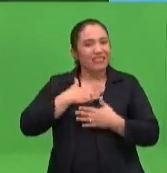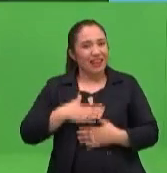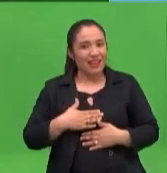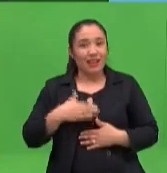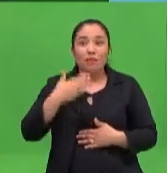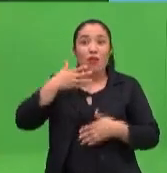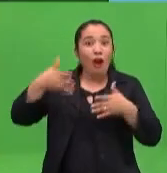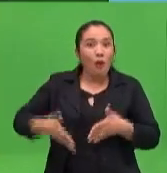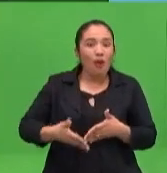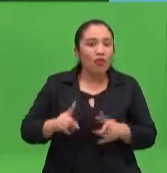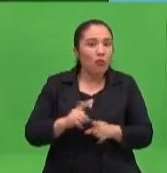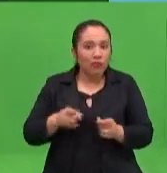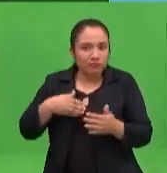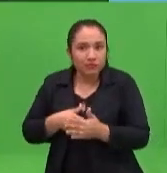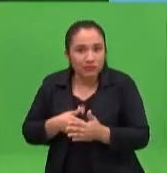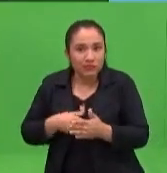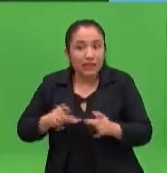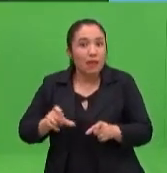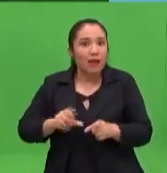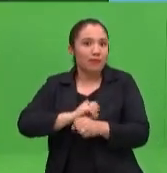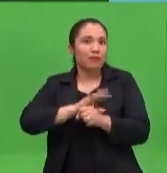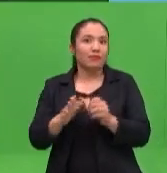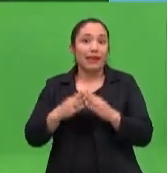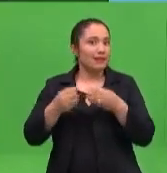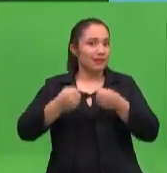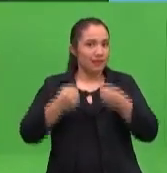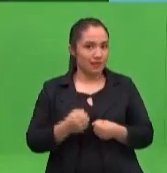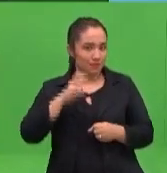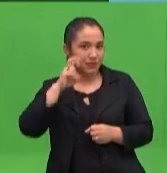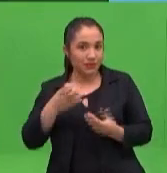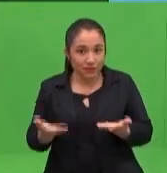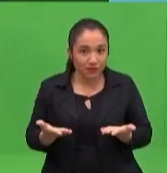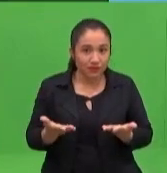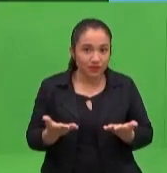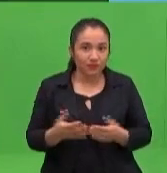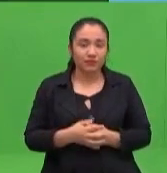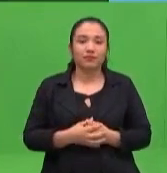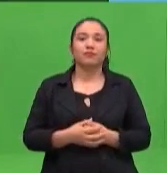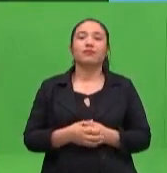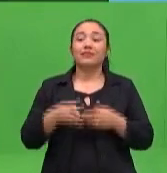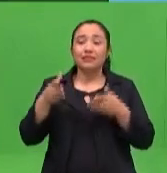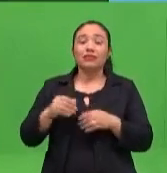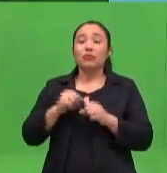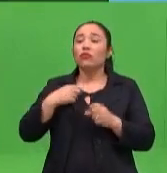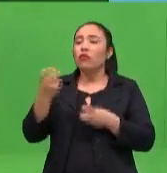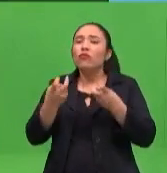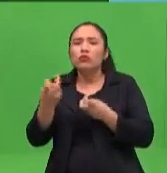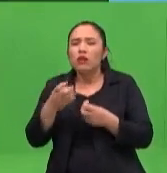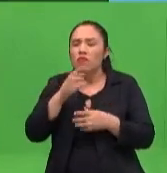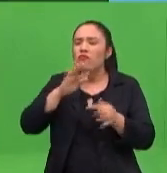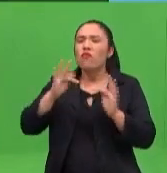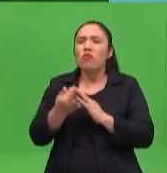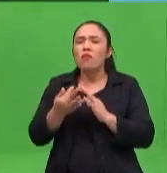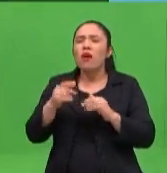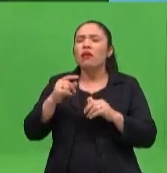pero de toda esa diversidad de cosas que a mí me desestresan, me mantienen calmada, ¿qué cosas